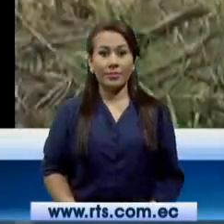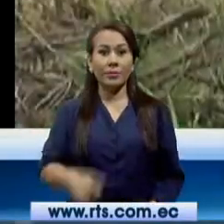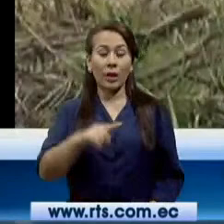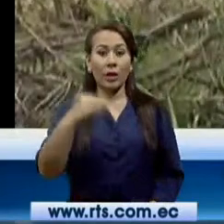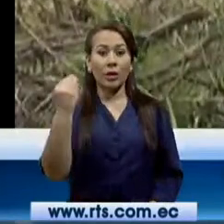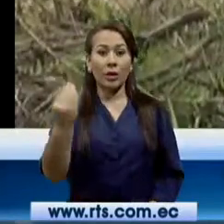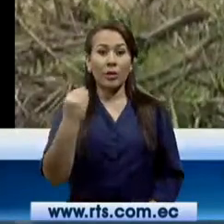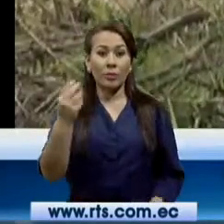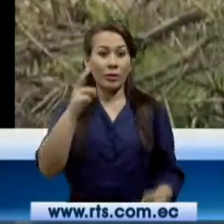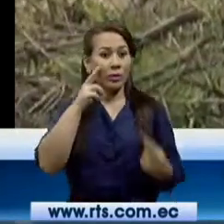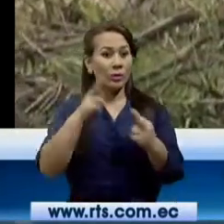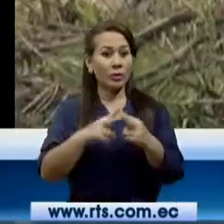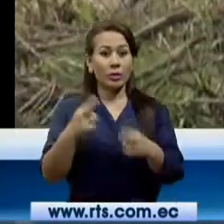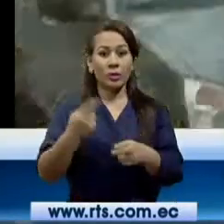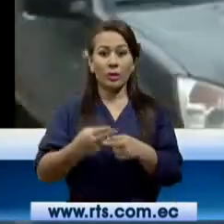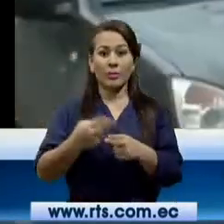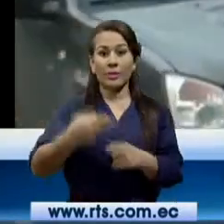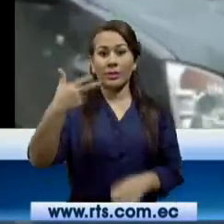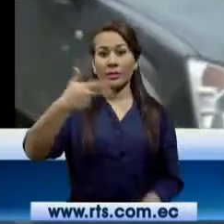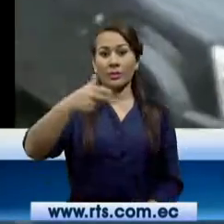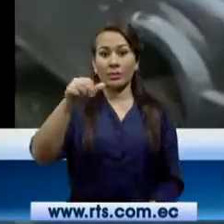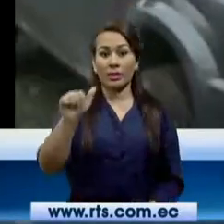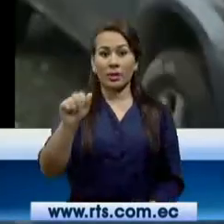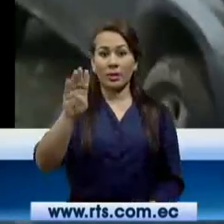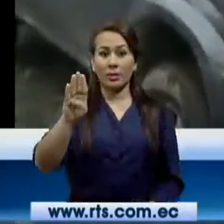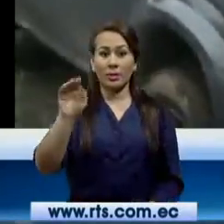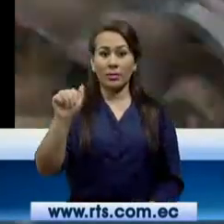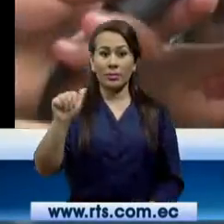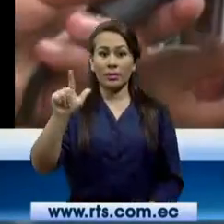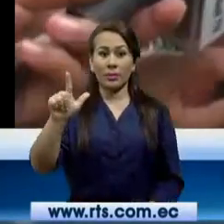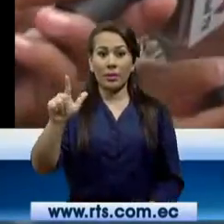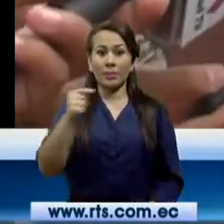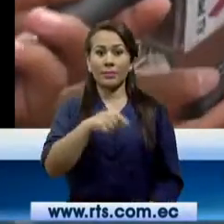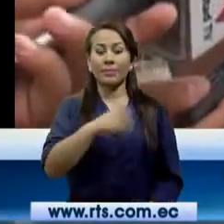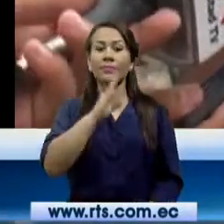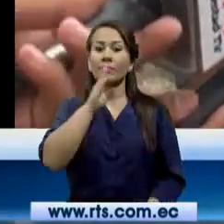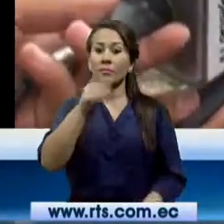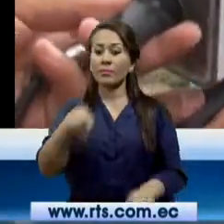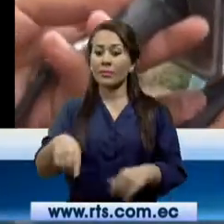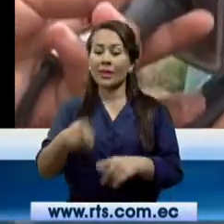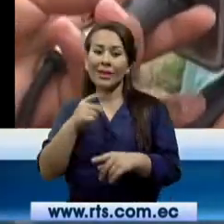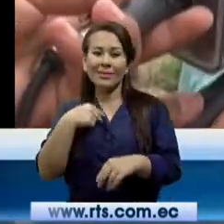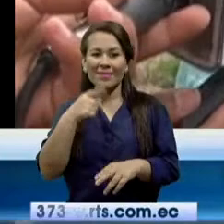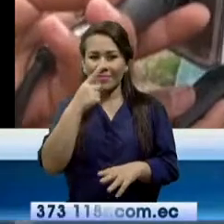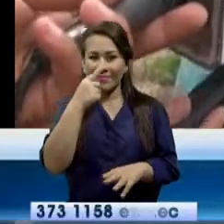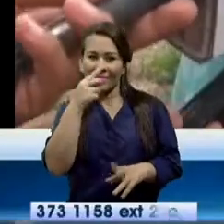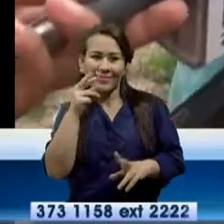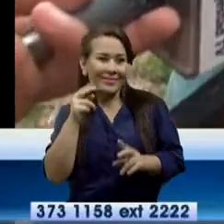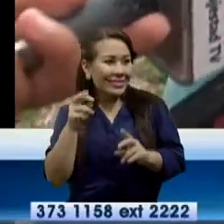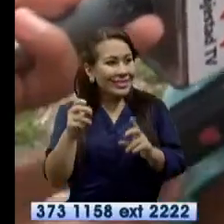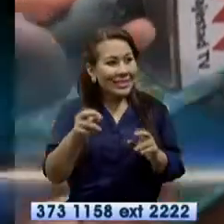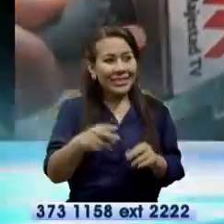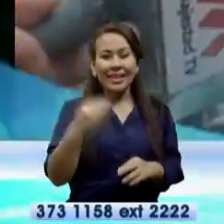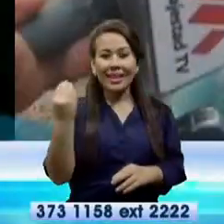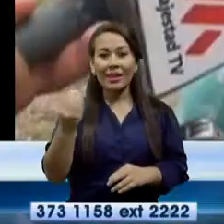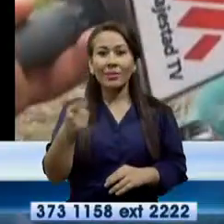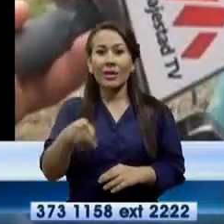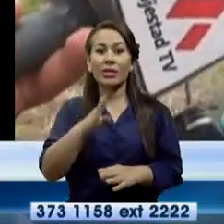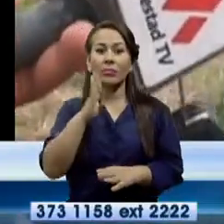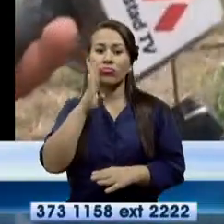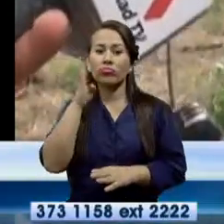adolescente era conocido como el chaval y frecuentaba el sector. Era contento, travieso, alegre de todo, era chico.